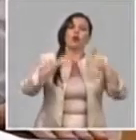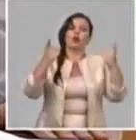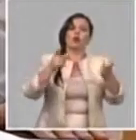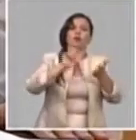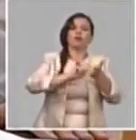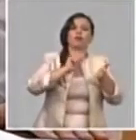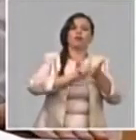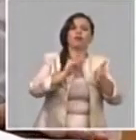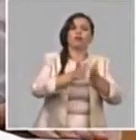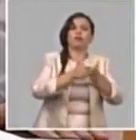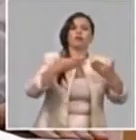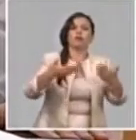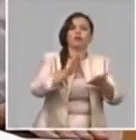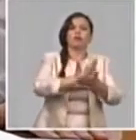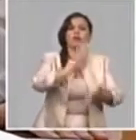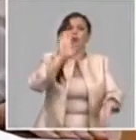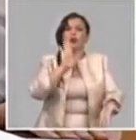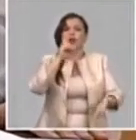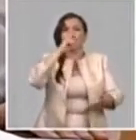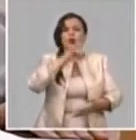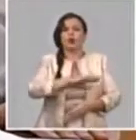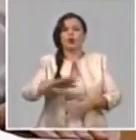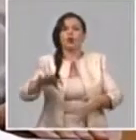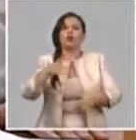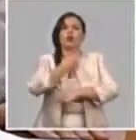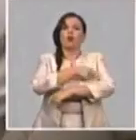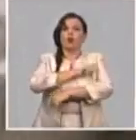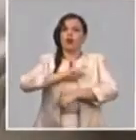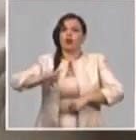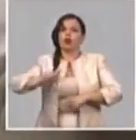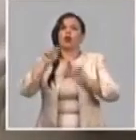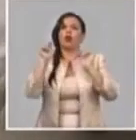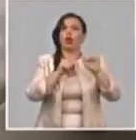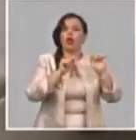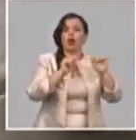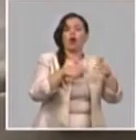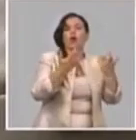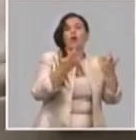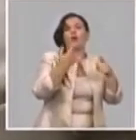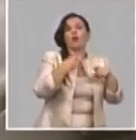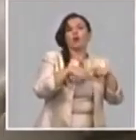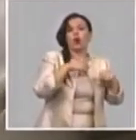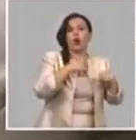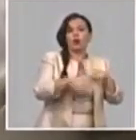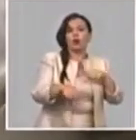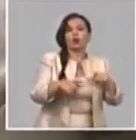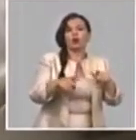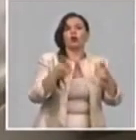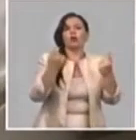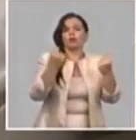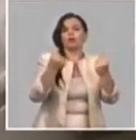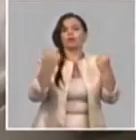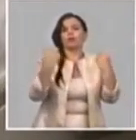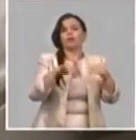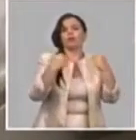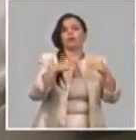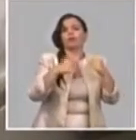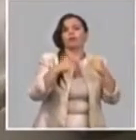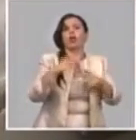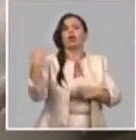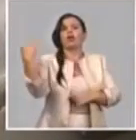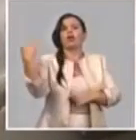comprometido con nuestra población. La leche en polvo de Curio de Cristo también es otro de los productos que está creciendo el valor en el mercado internacional, lo dijo.